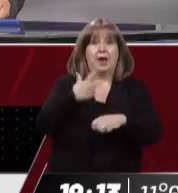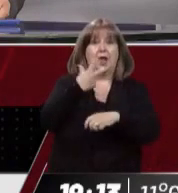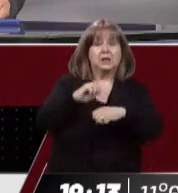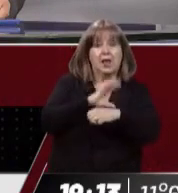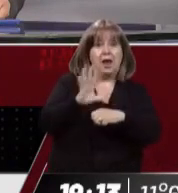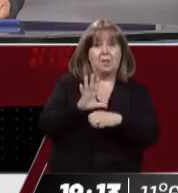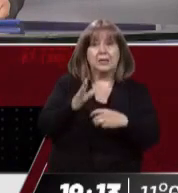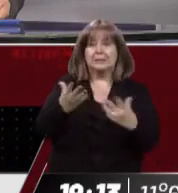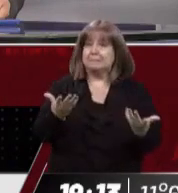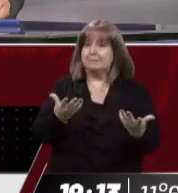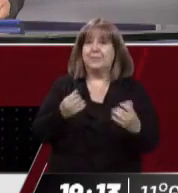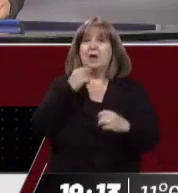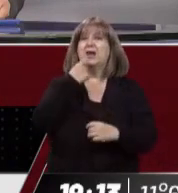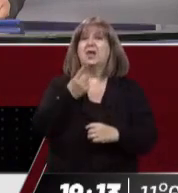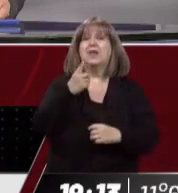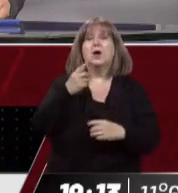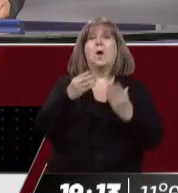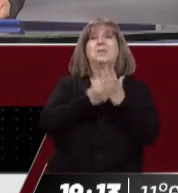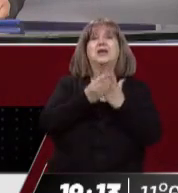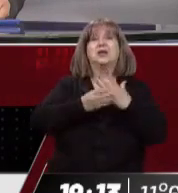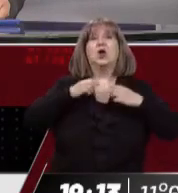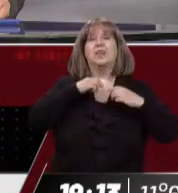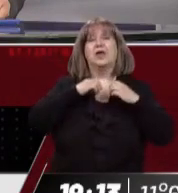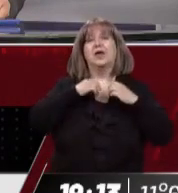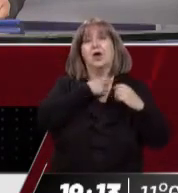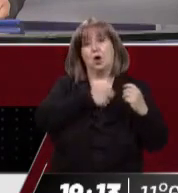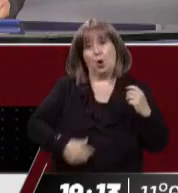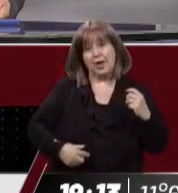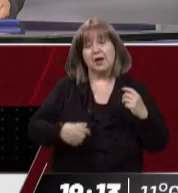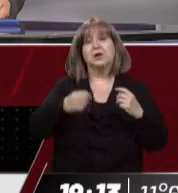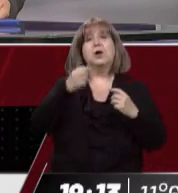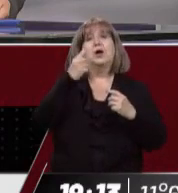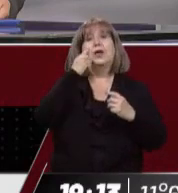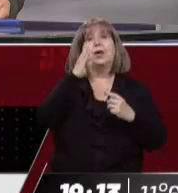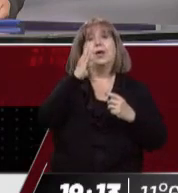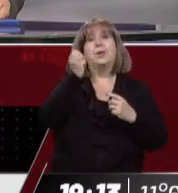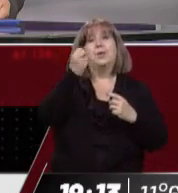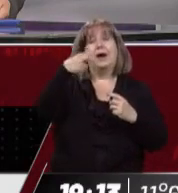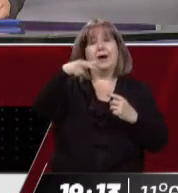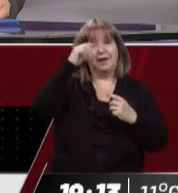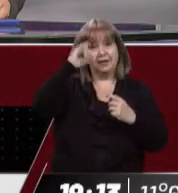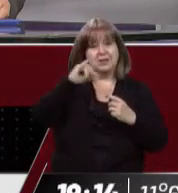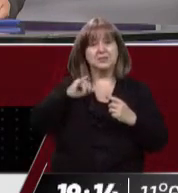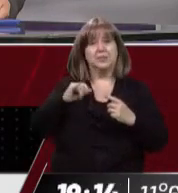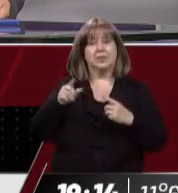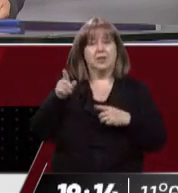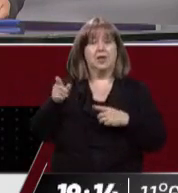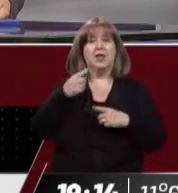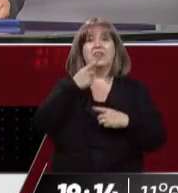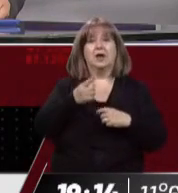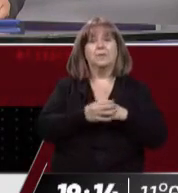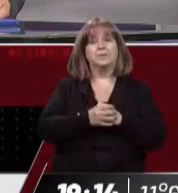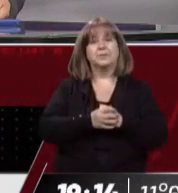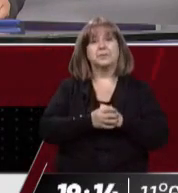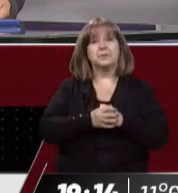alcances del feriado. Pero si te parece, esto decía el Ministro de Gobierno, la espada jurídica del gobierno de Rodolfo Suárez, que fue a defenderlo ante la